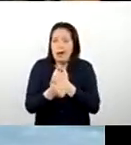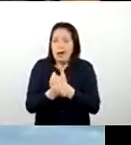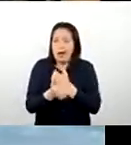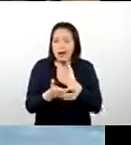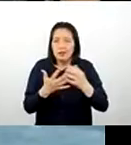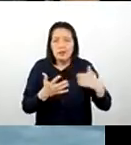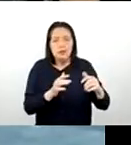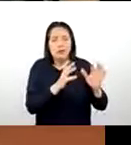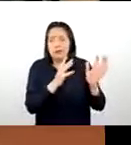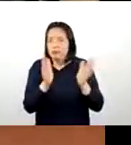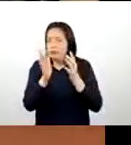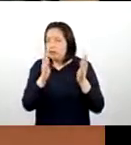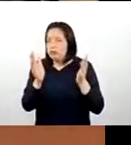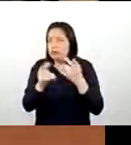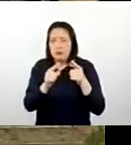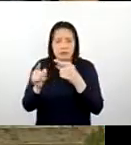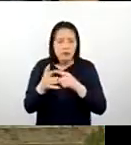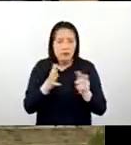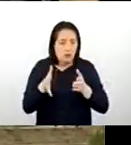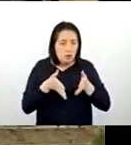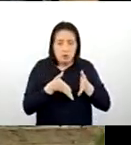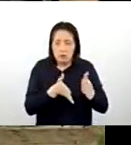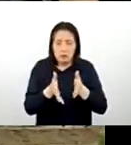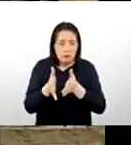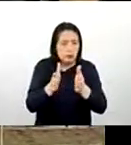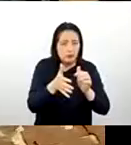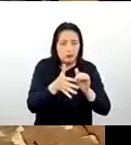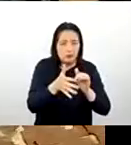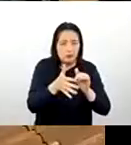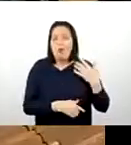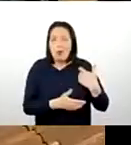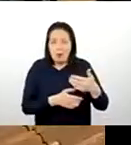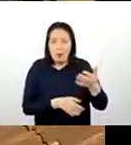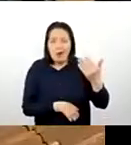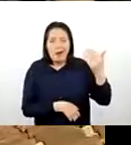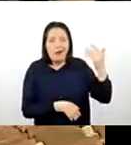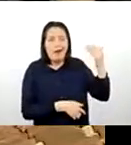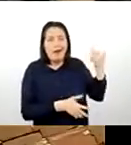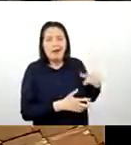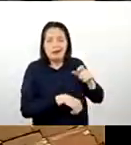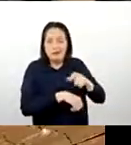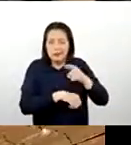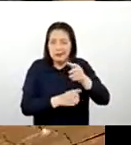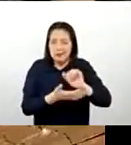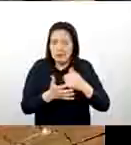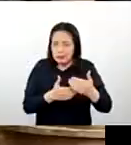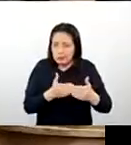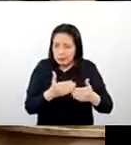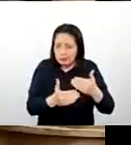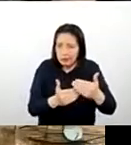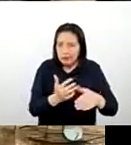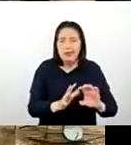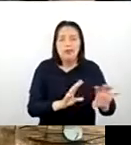climas. En tus callecitas resuenan los pasos del tiempo. Esos pasos que formaron nuestra historia.